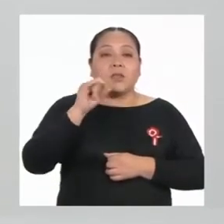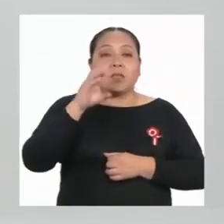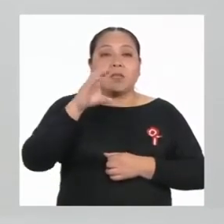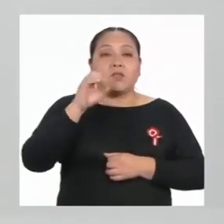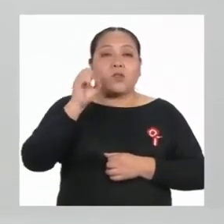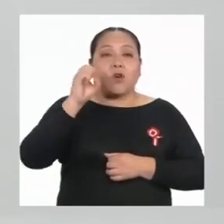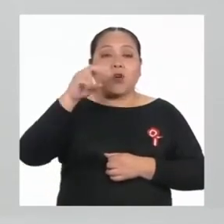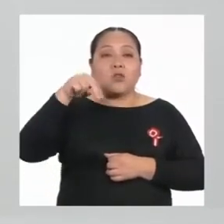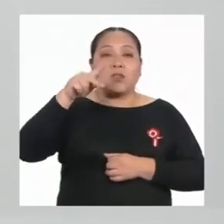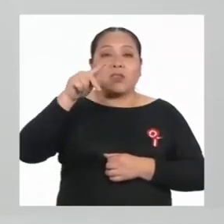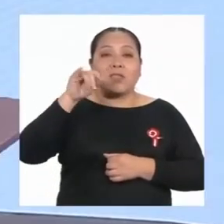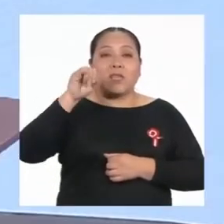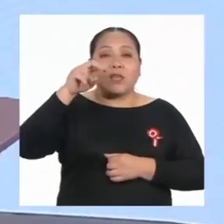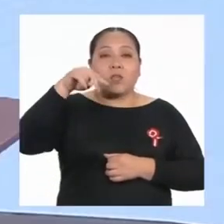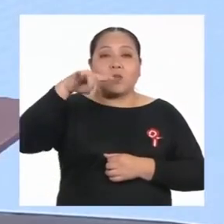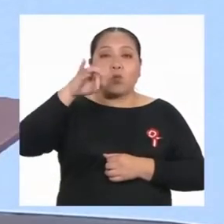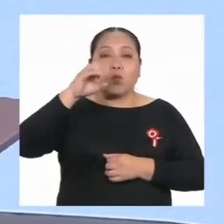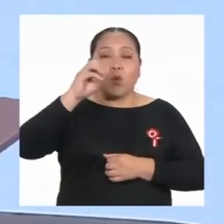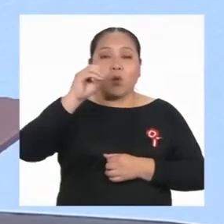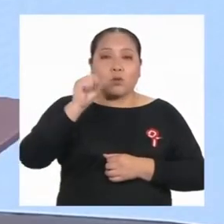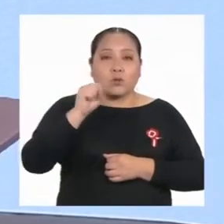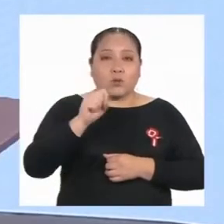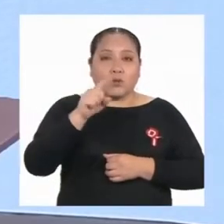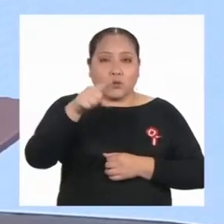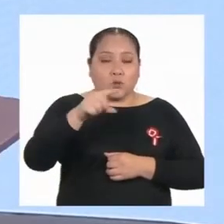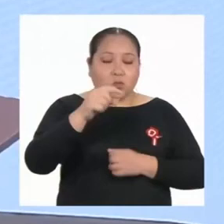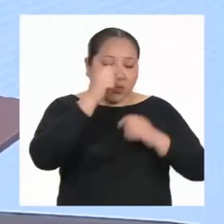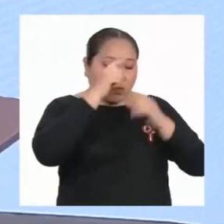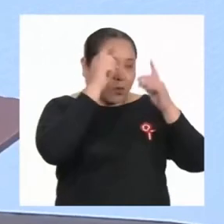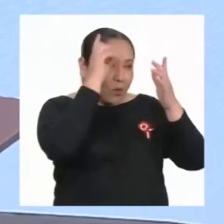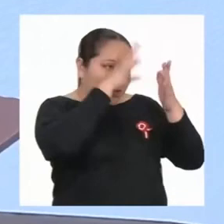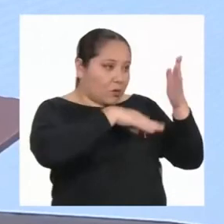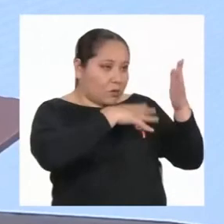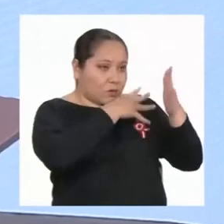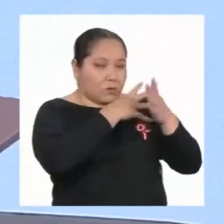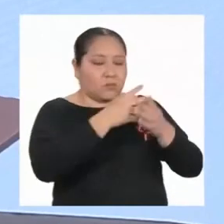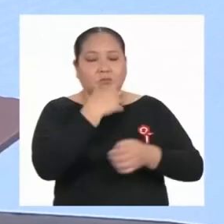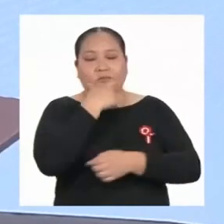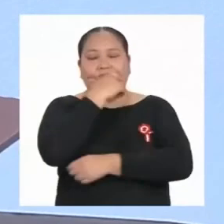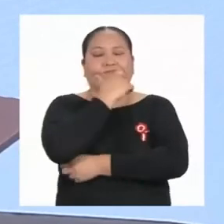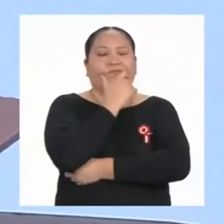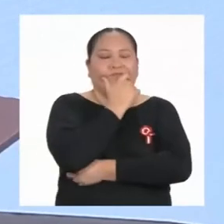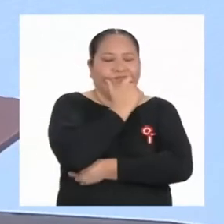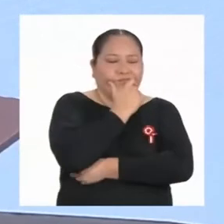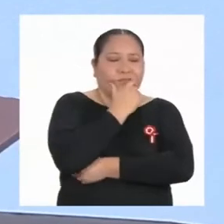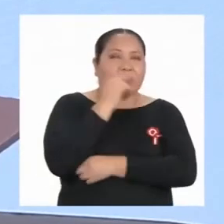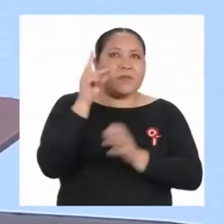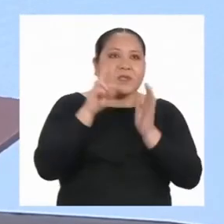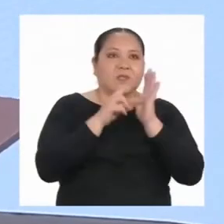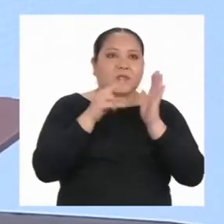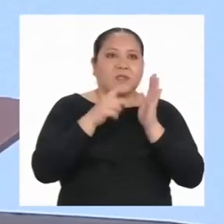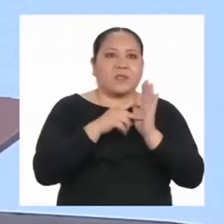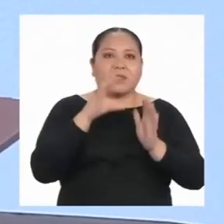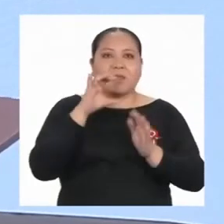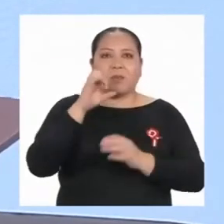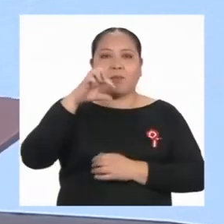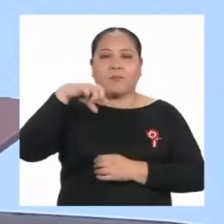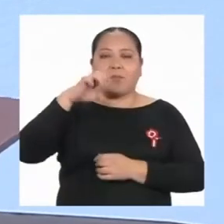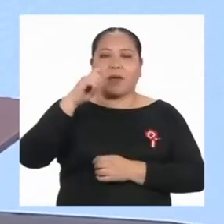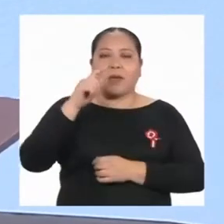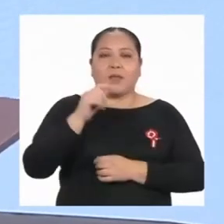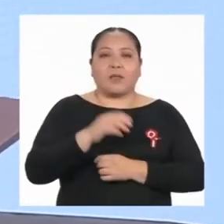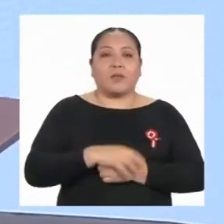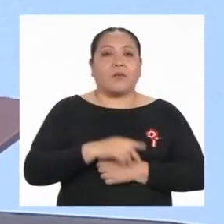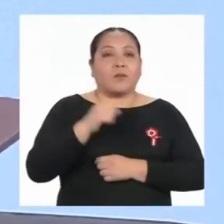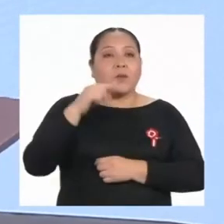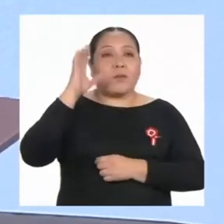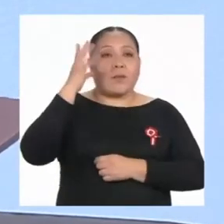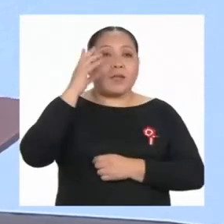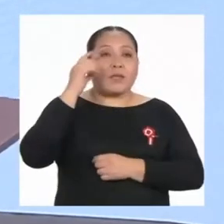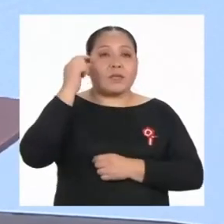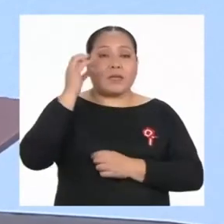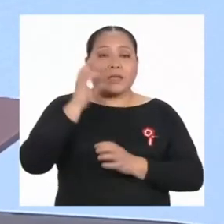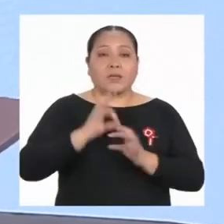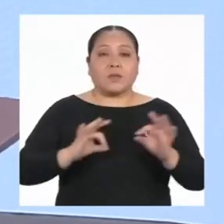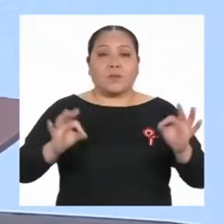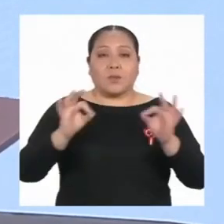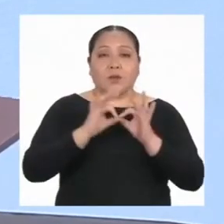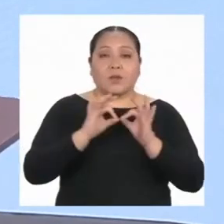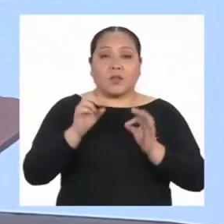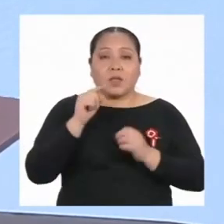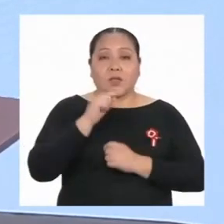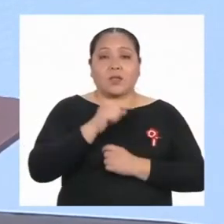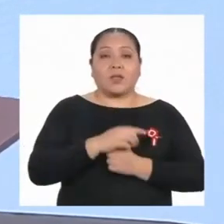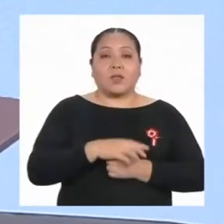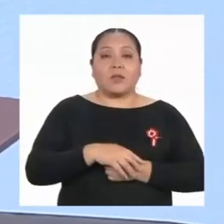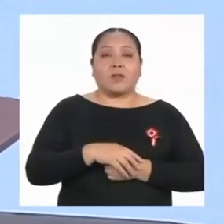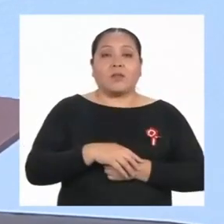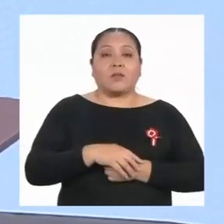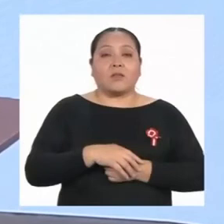la atención de la tabla? Primero me pregunto qué significa CP, porque al parecer es importante, ya que dice